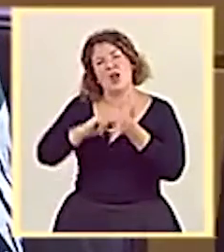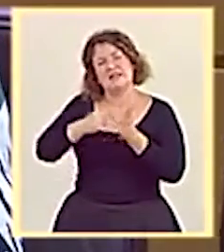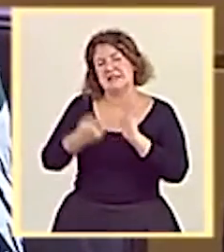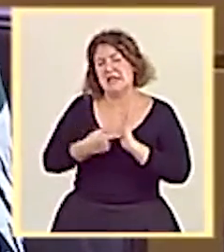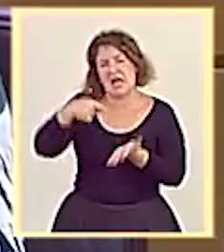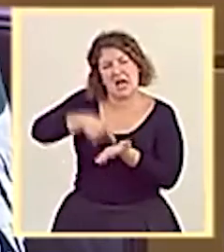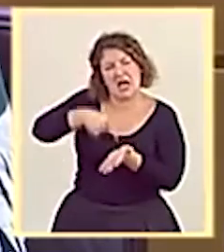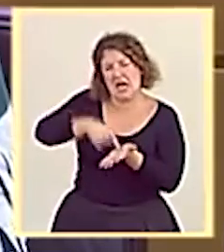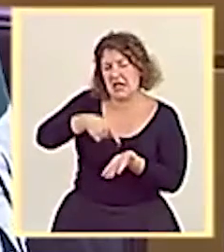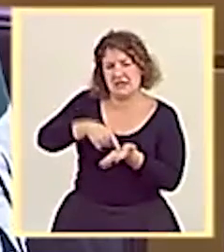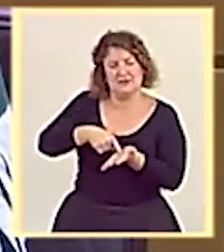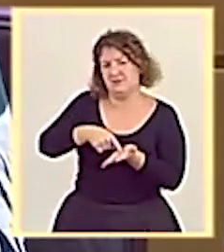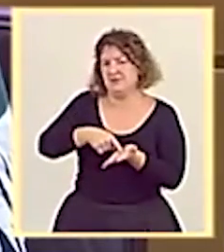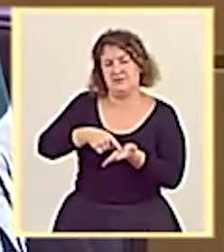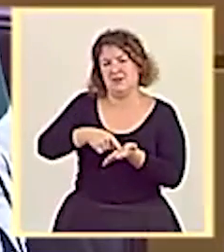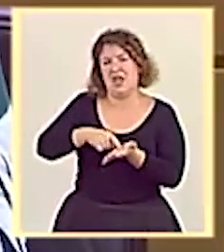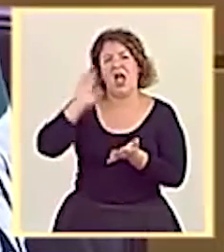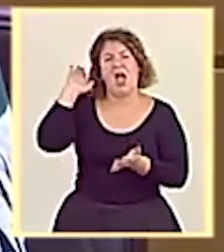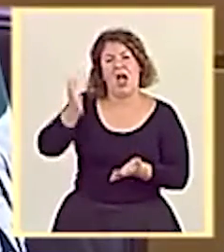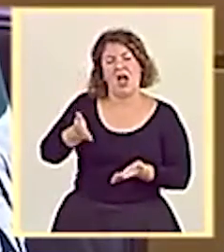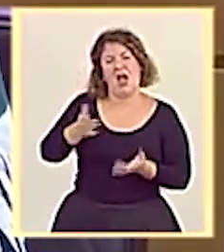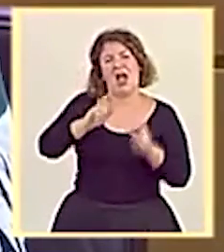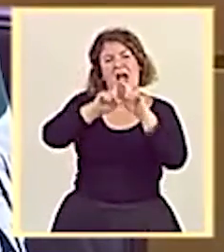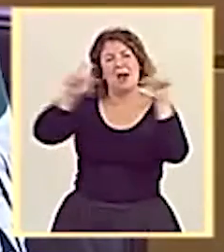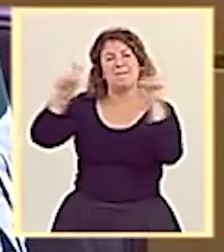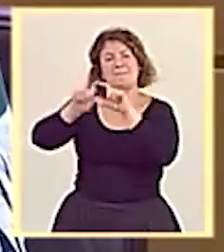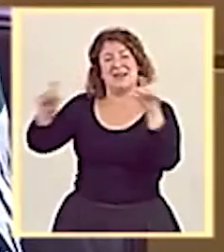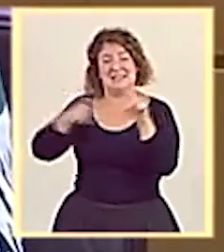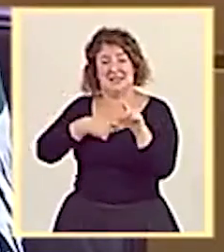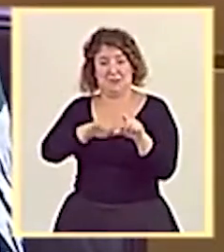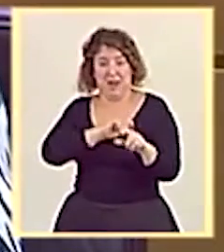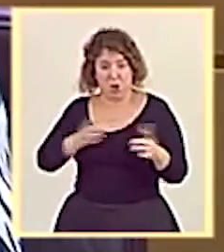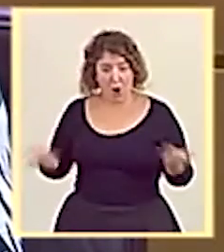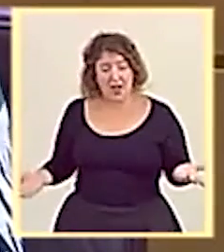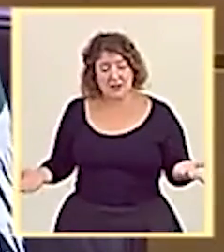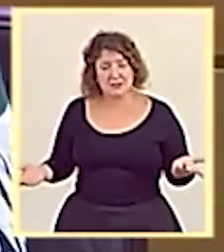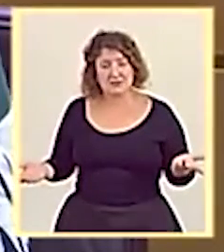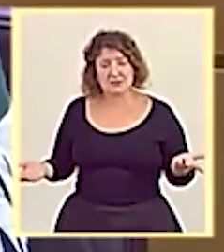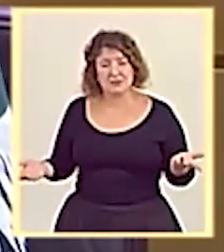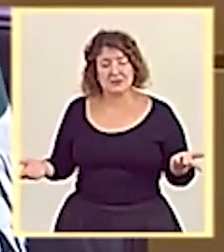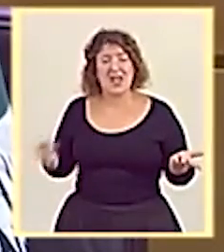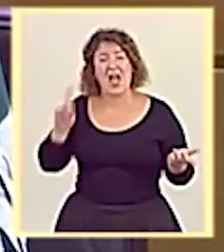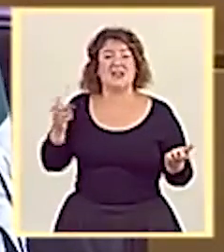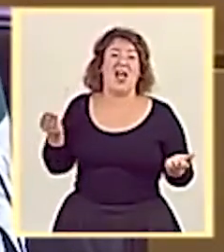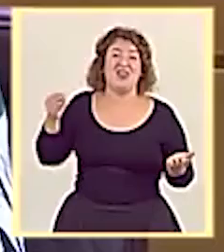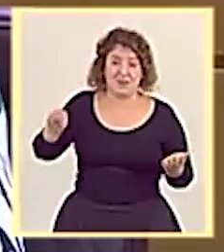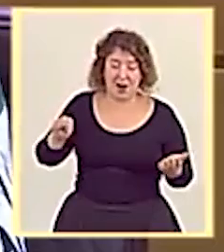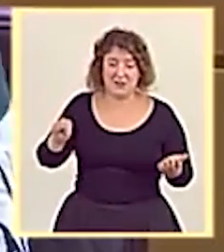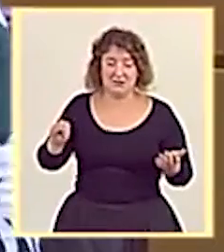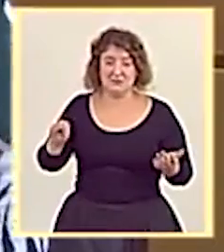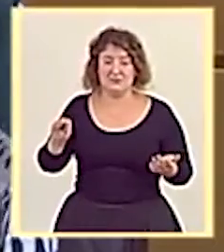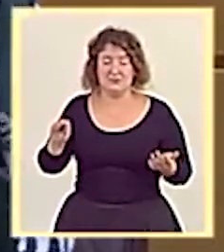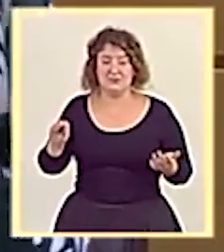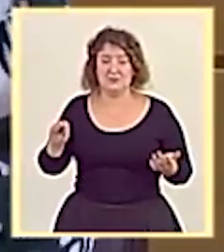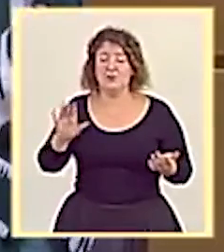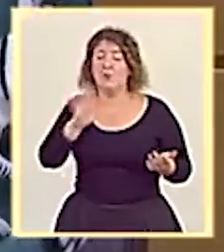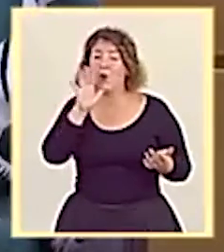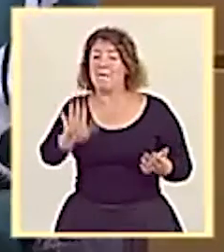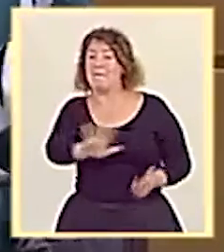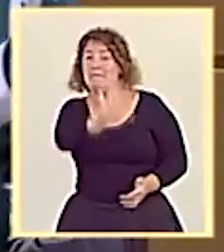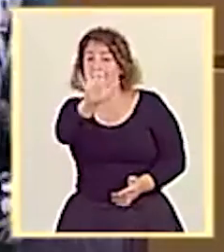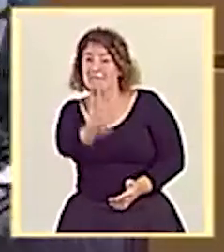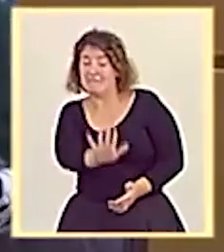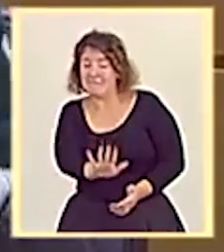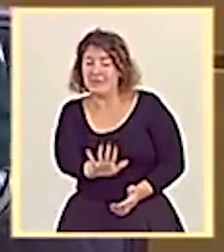exigidas penalizaban precisamente a empresas españolas. Y que además le llamaron la atención porque supuestamente